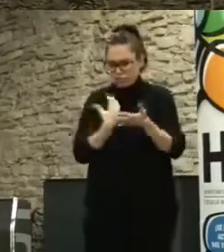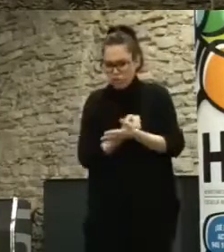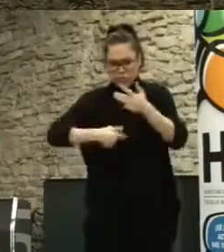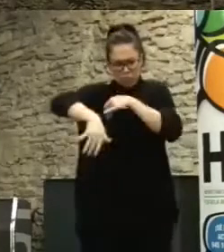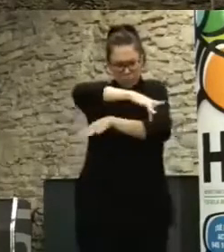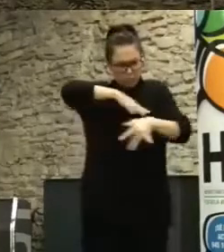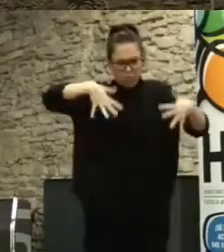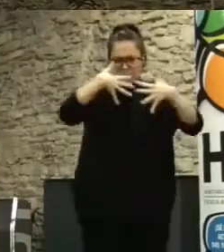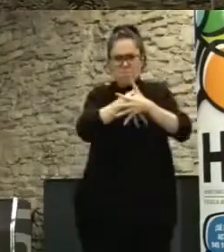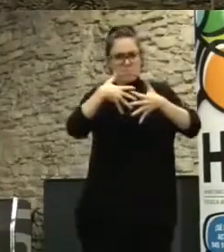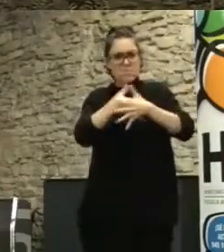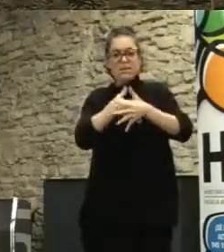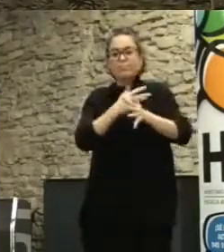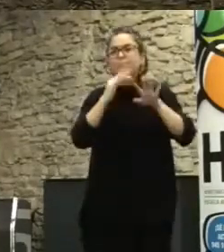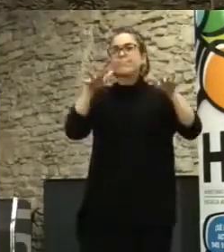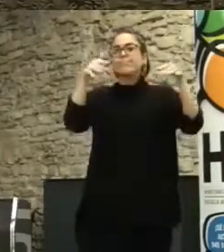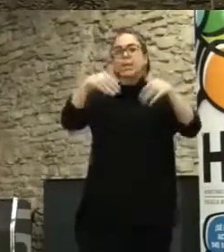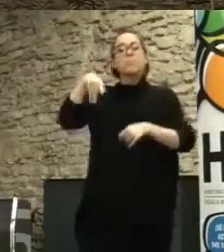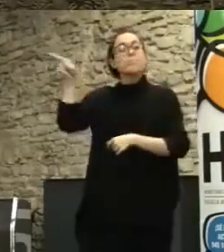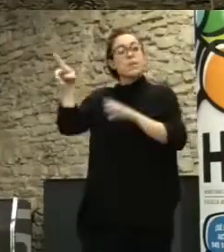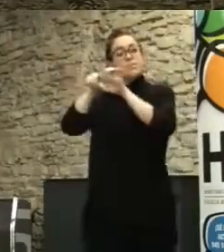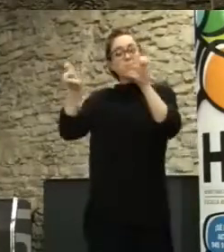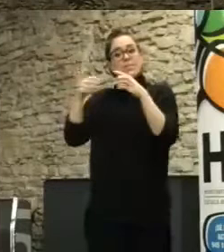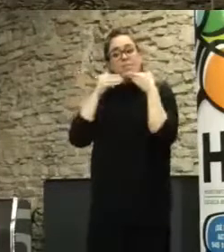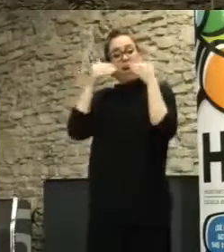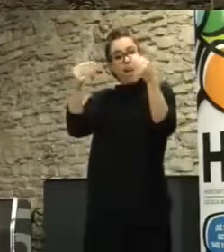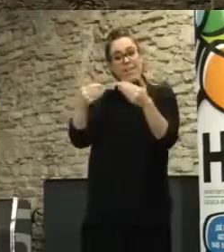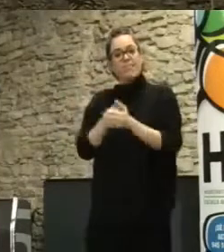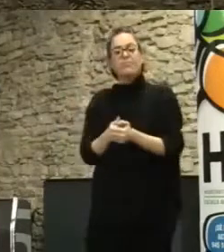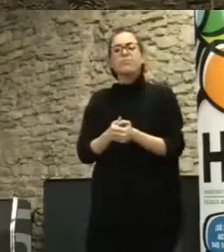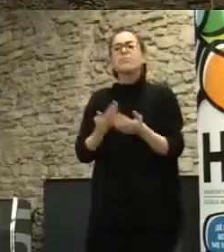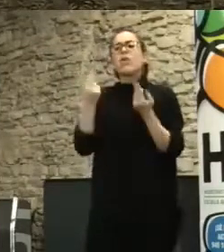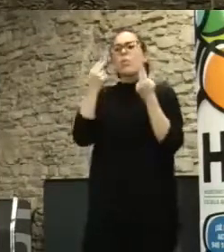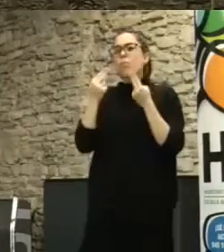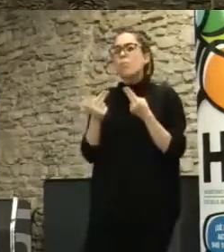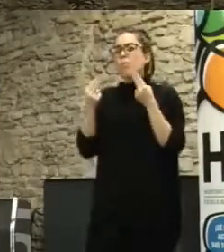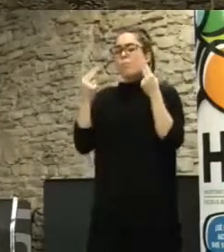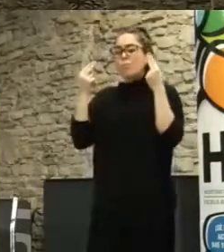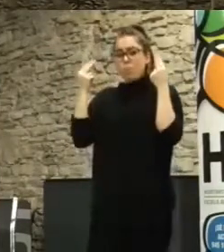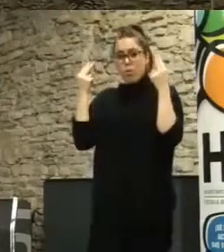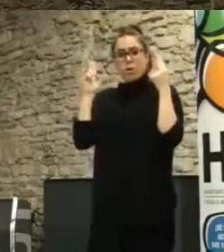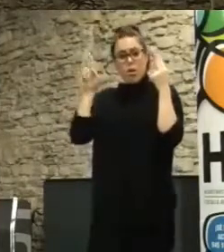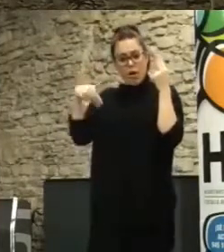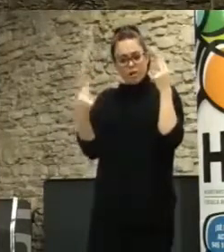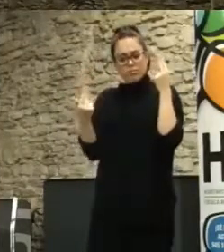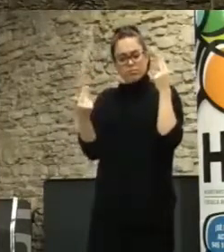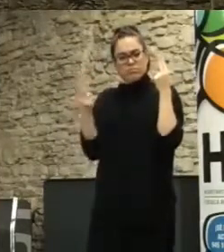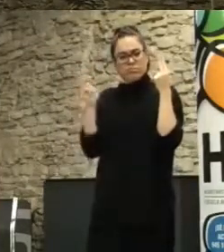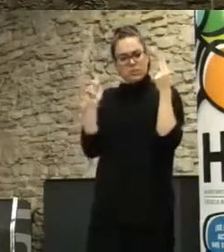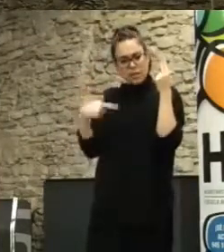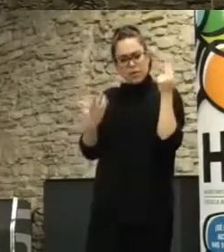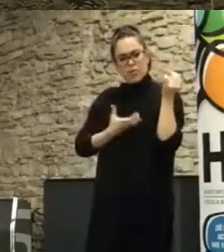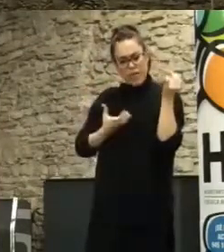enreda. Y, bueno, Medialas Prado es una de las grandes piezas de la institución pública que mantiene mucha autonomía con el propio